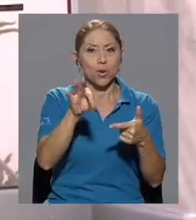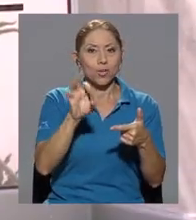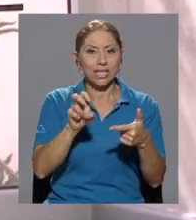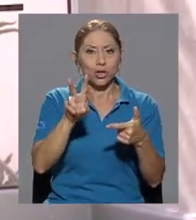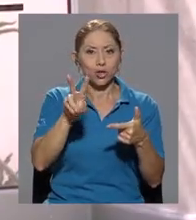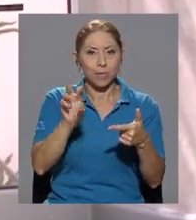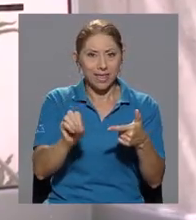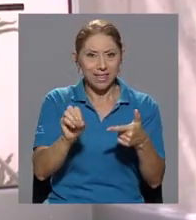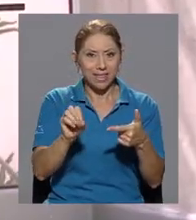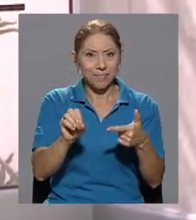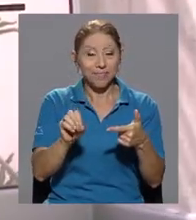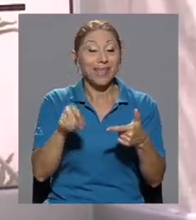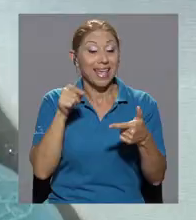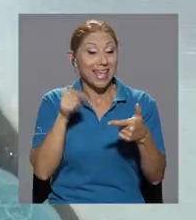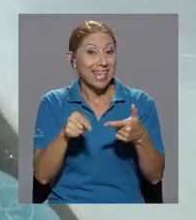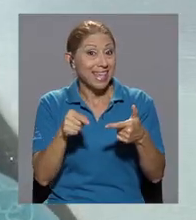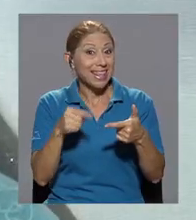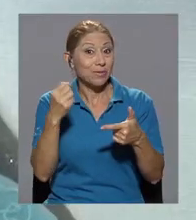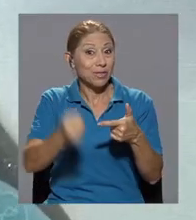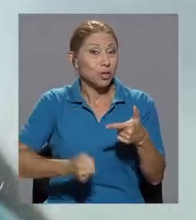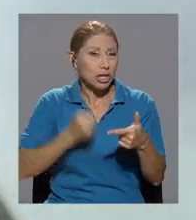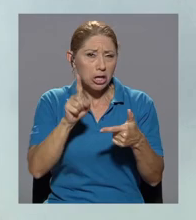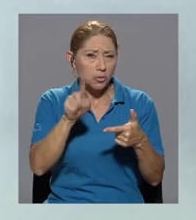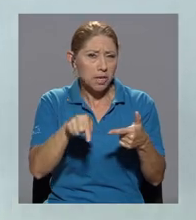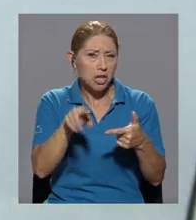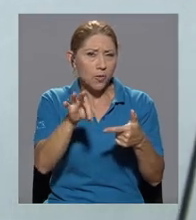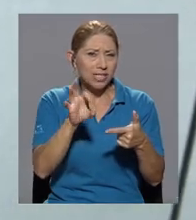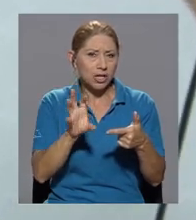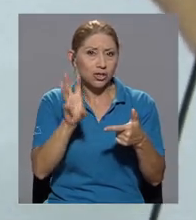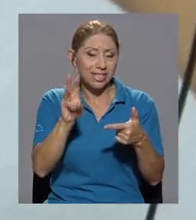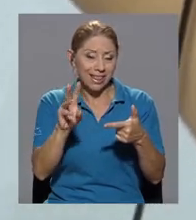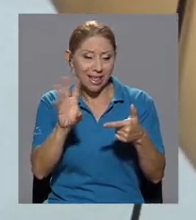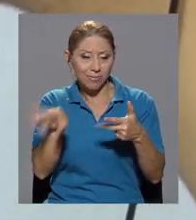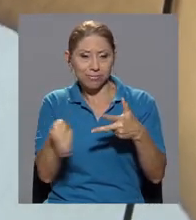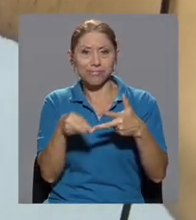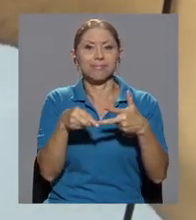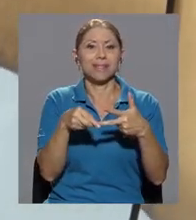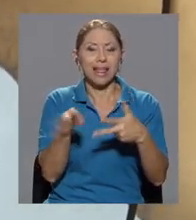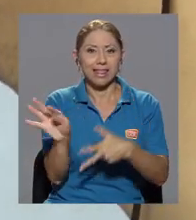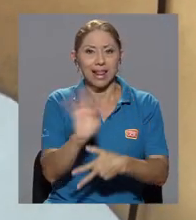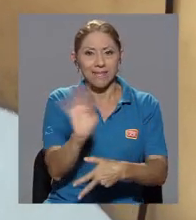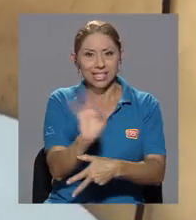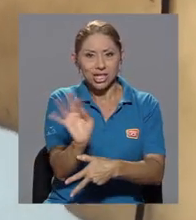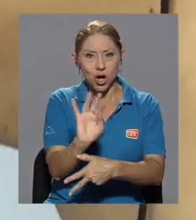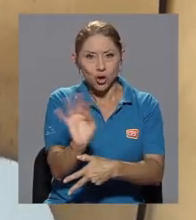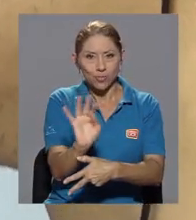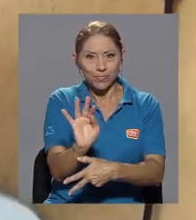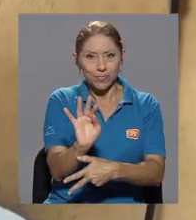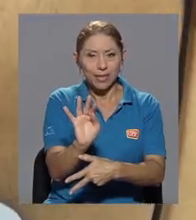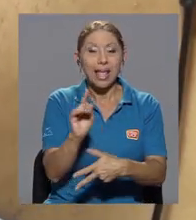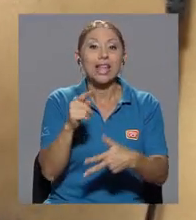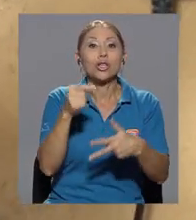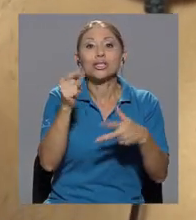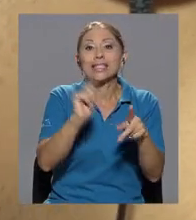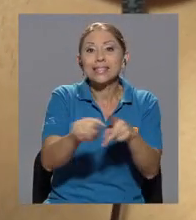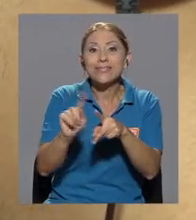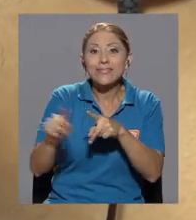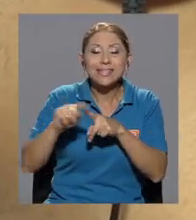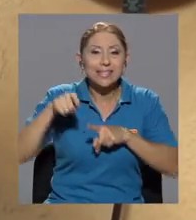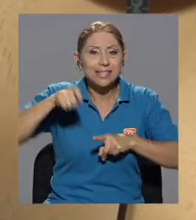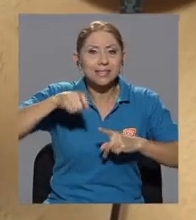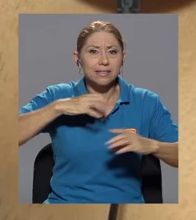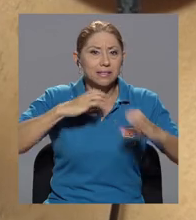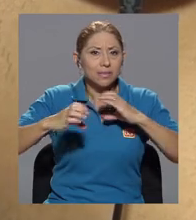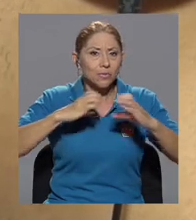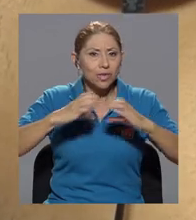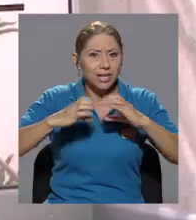un elemento muy importante que se nos une en la década de 1960 es la televisión. Entonces hay una serie de necesidades de comunicación